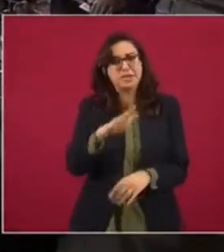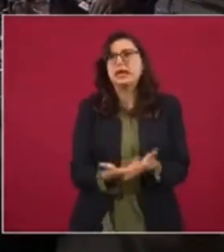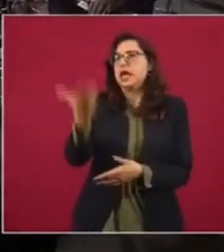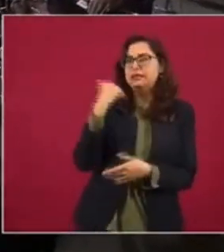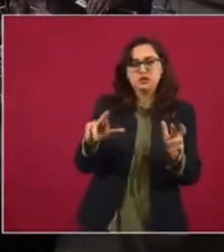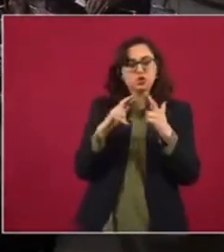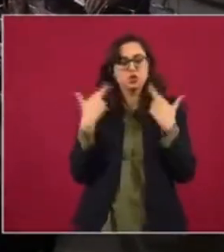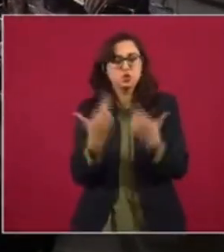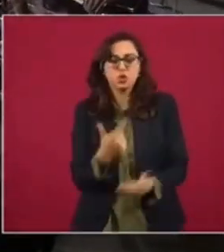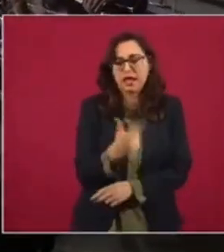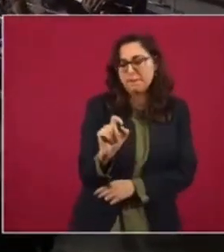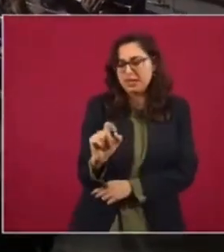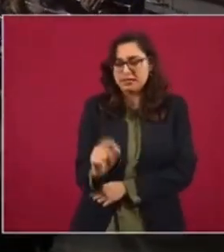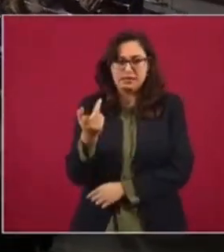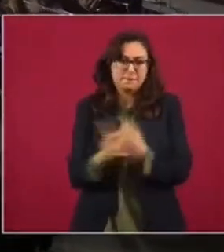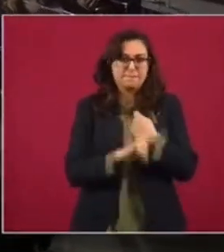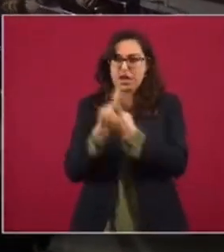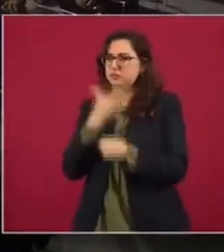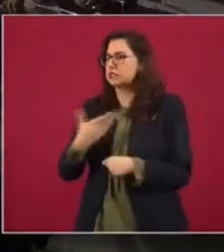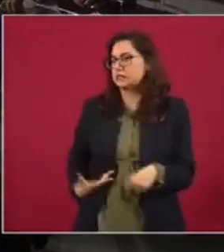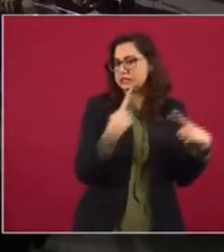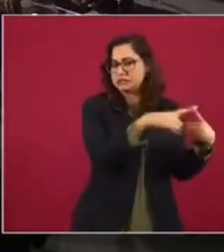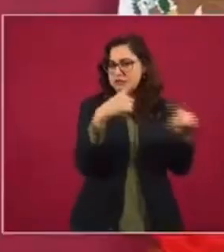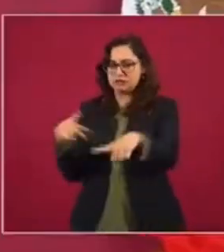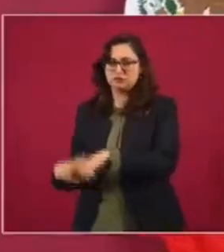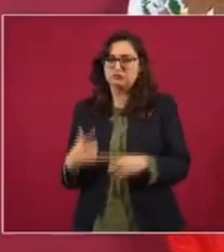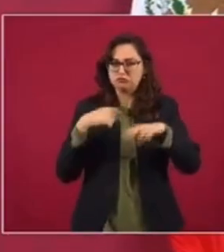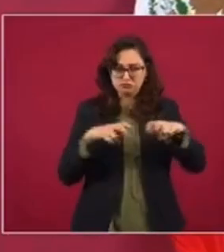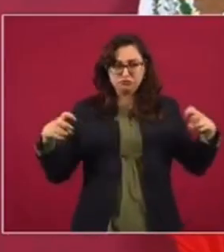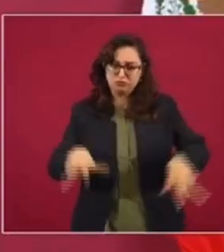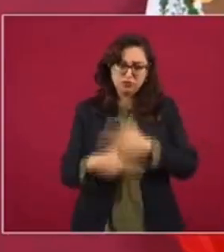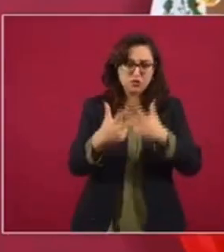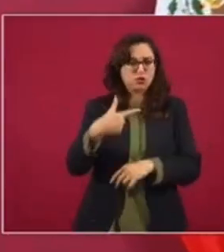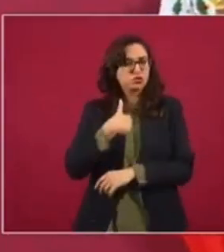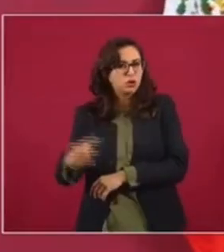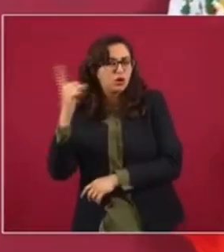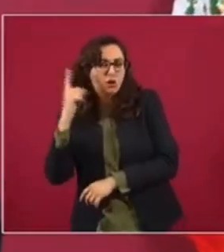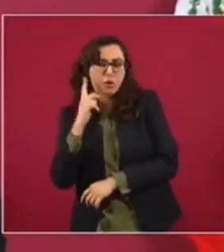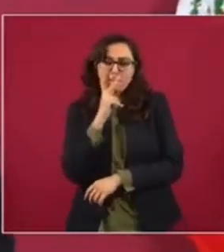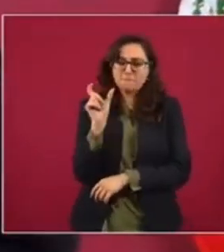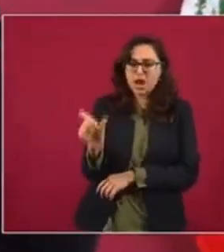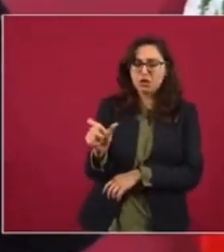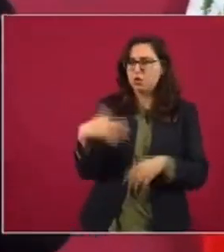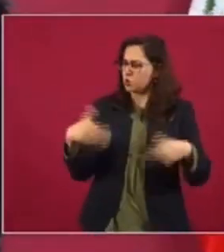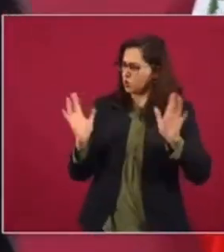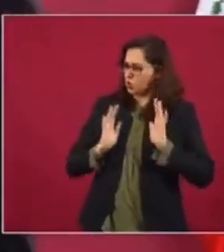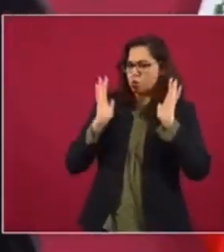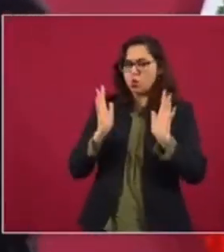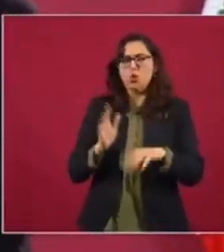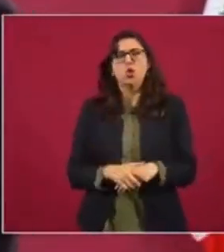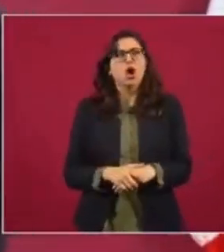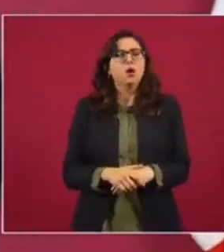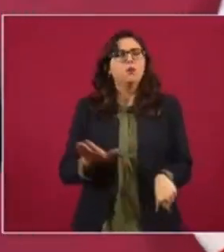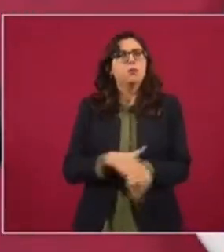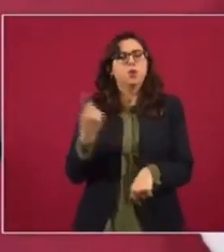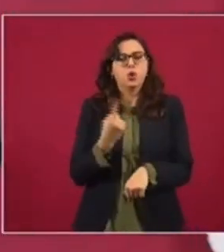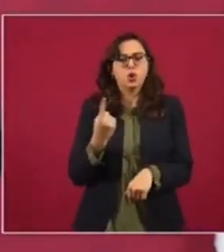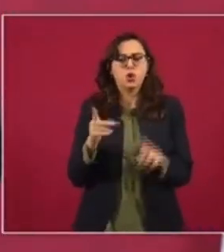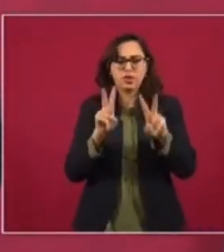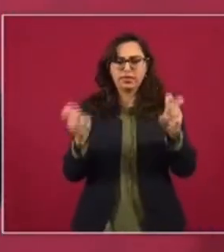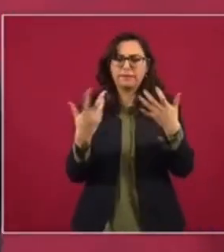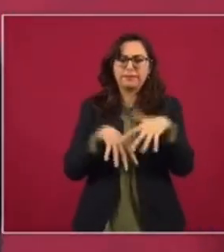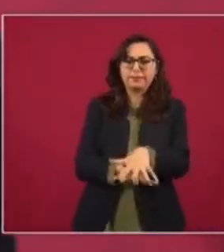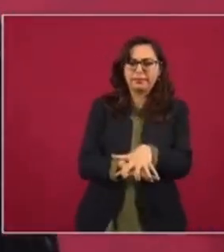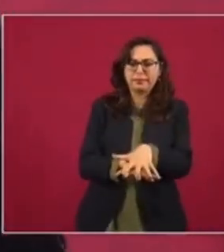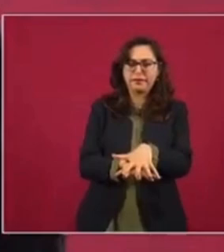G20, me llamó la atención una palabra que se usaba mucho, que tiene que ver con integración,